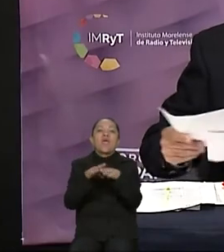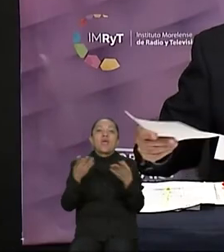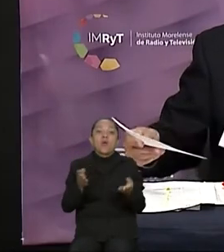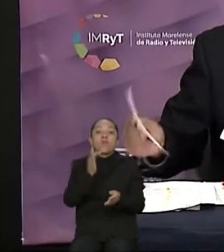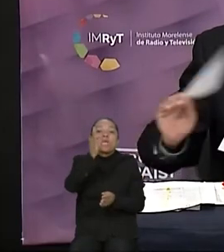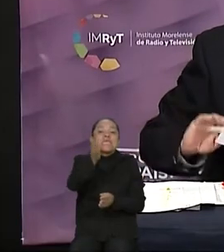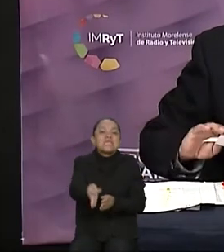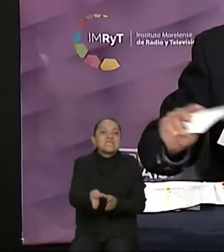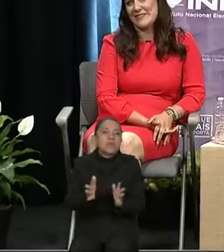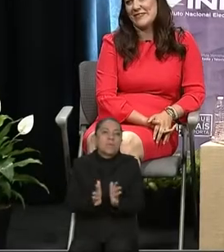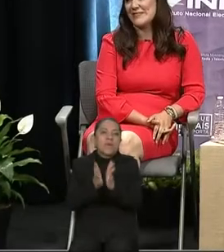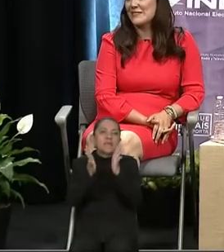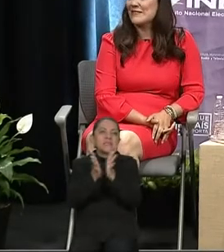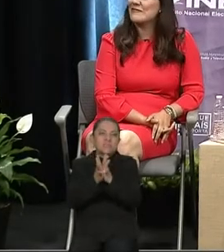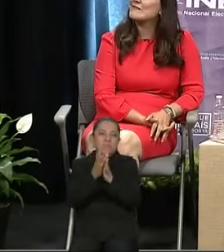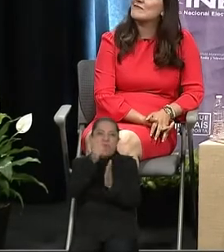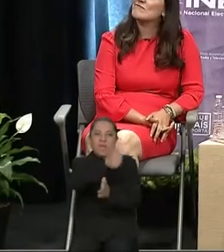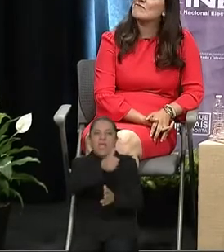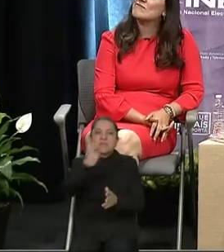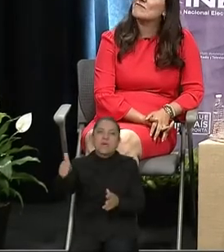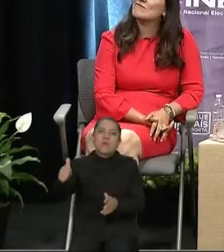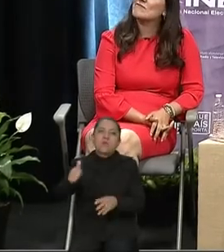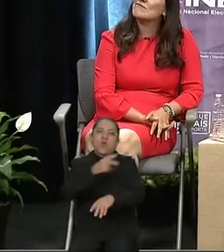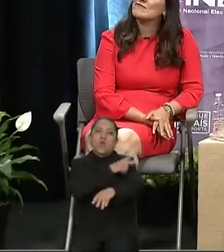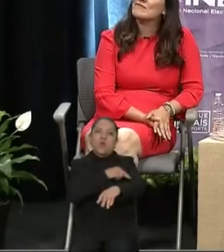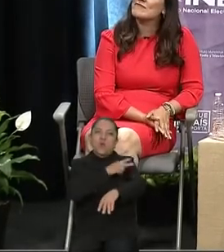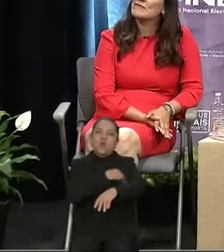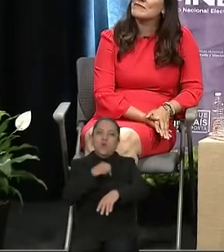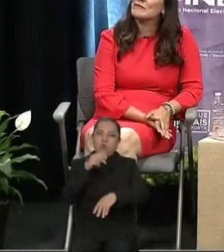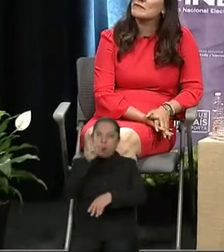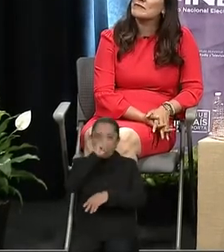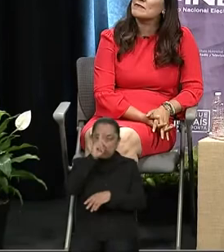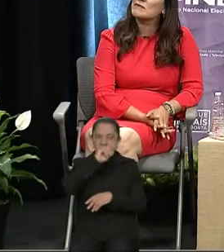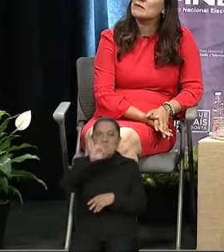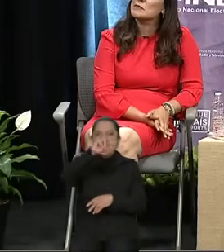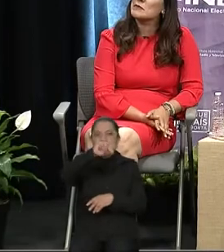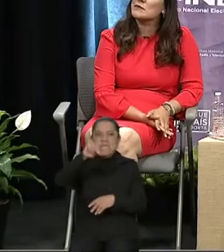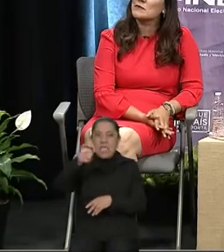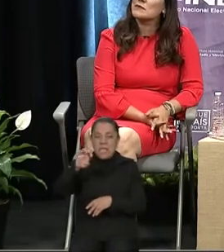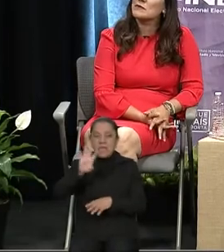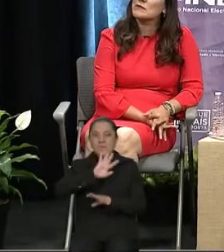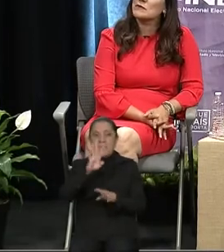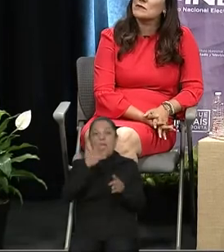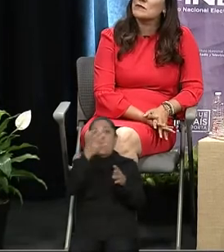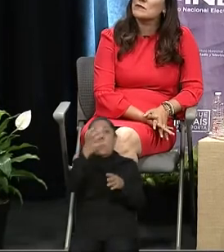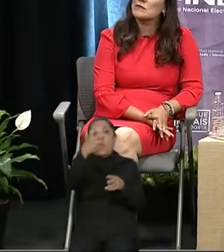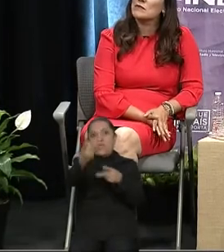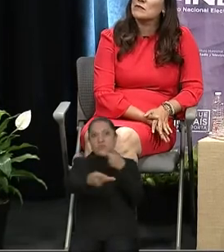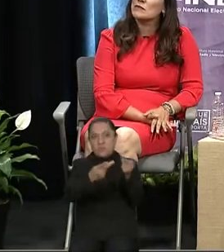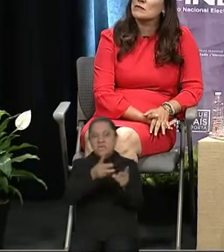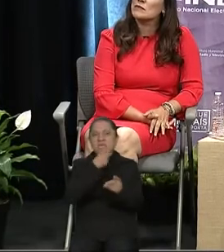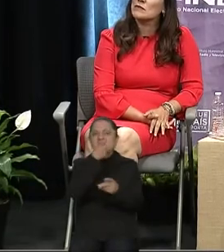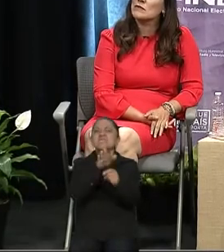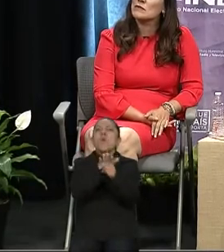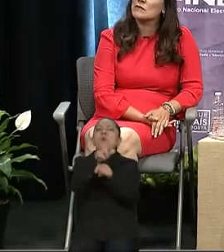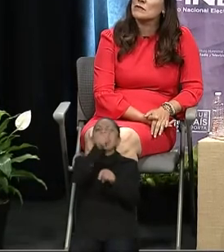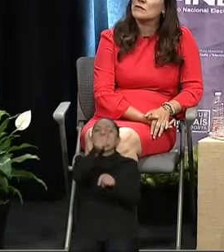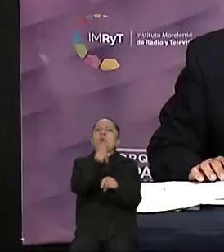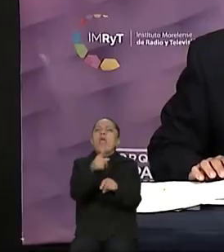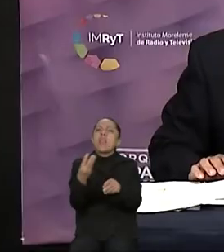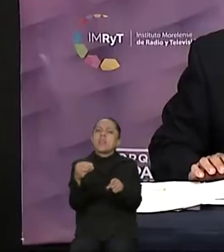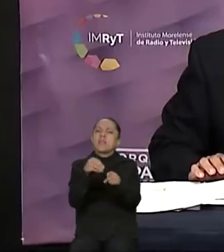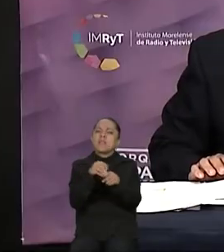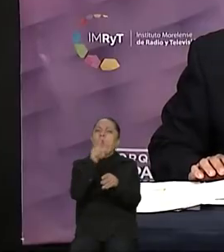electorales. La pregunta cuatro dice así, señor candidato. ¿Cuál sería su posición o iniciativa en el Senado